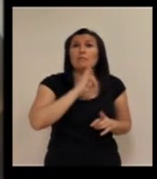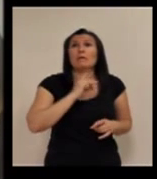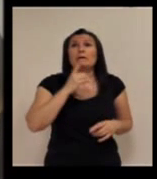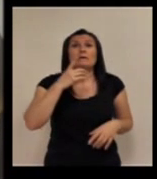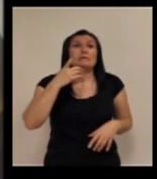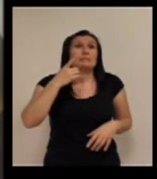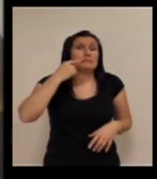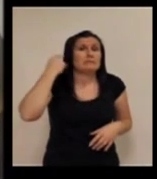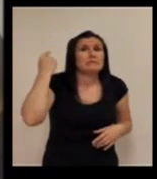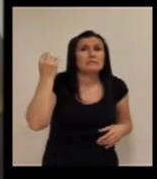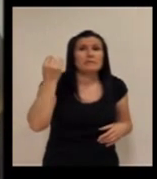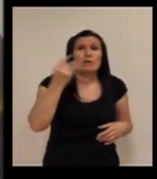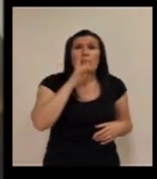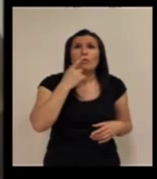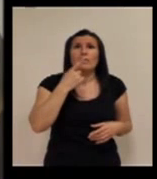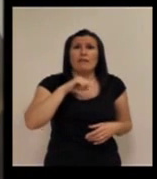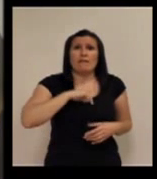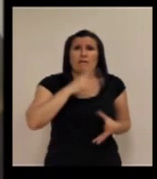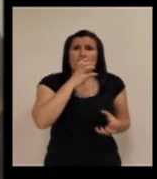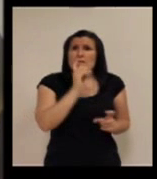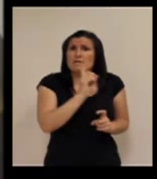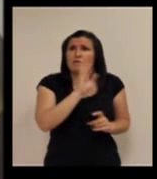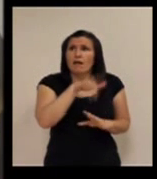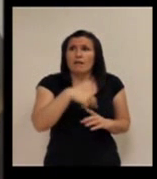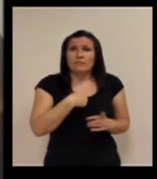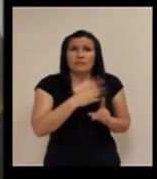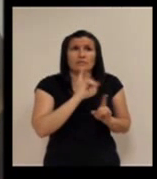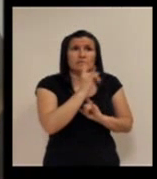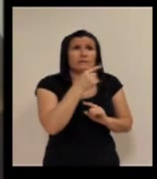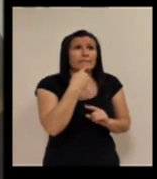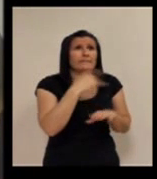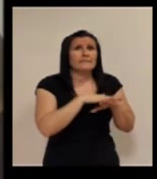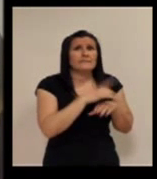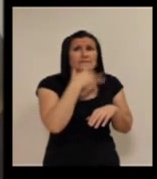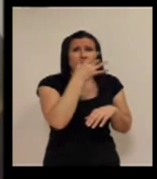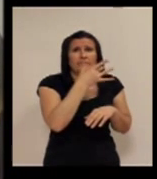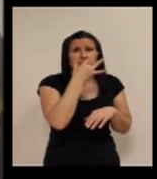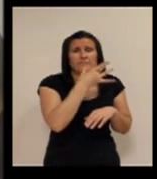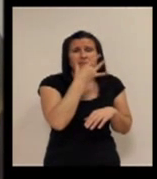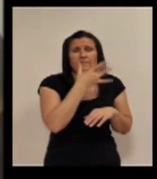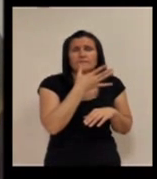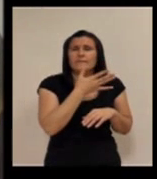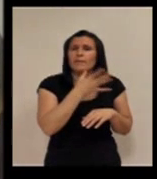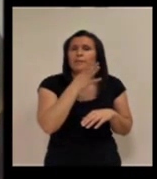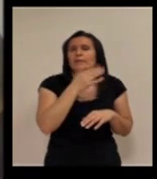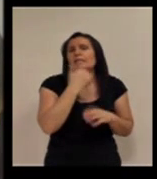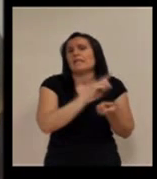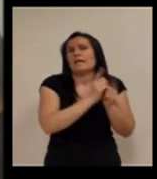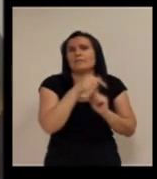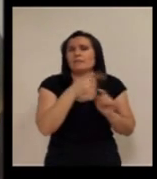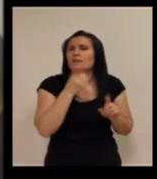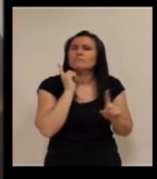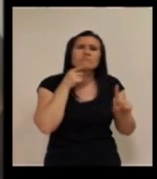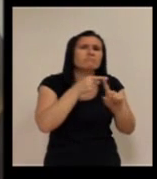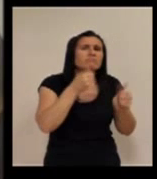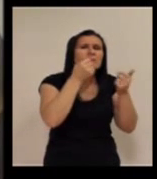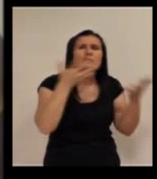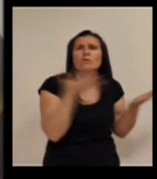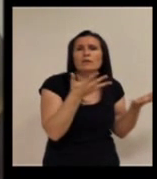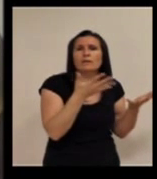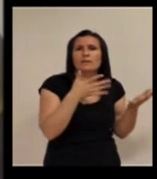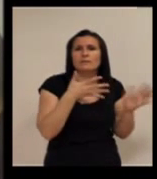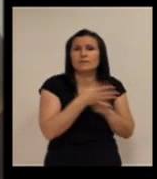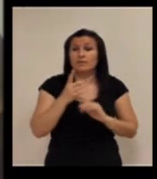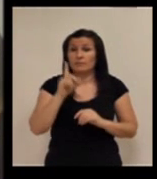llaman sin querer o porque no se encuentran fatal, casi casi se avergüenzan. Aquí es al revés. Eso que fuerza, que al menos los